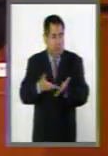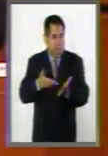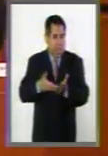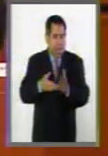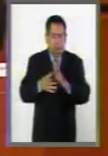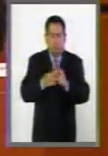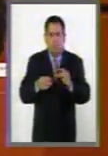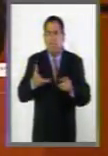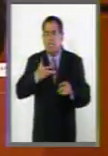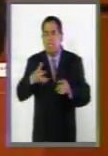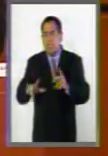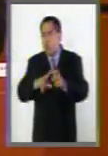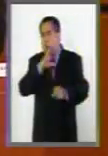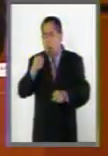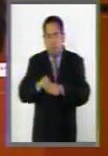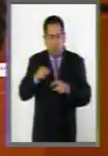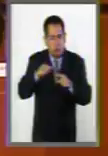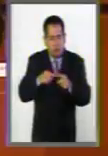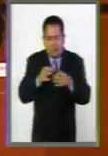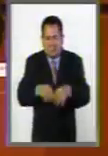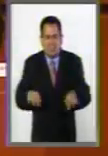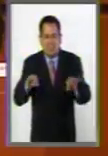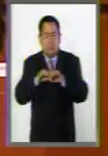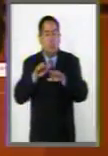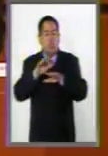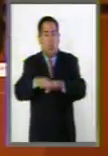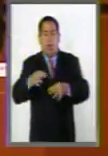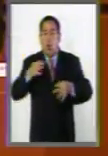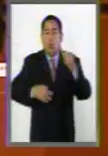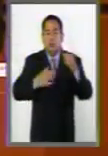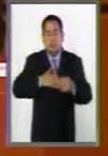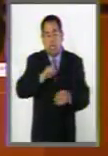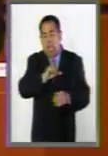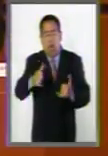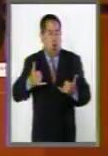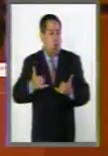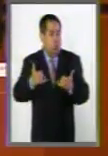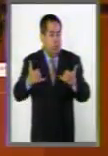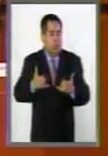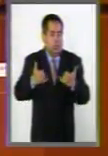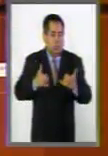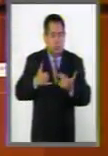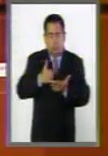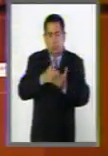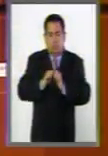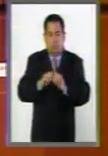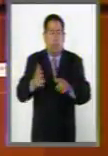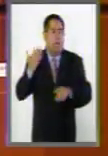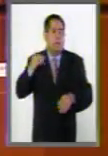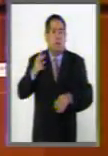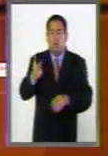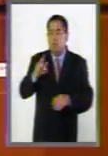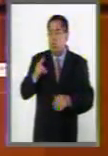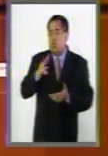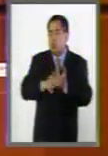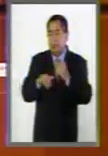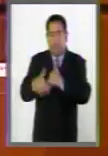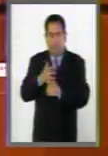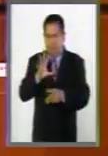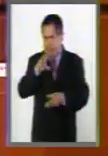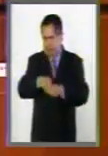discusión contiene los principios constitucionales en materia de justicia para adolescentes publicados el 2 de julio del 2015.